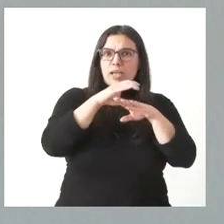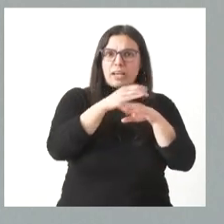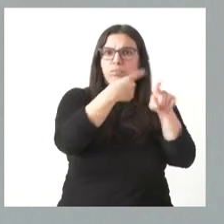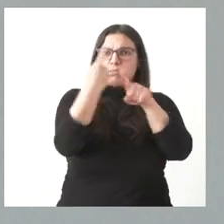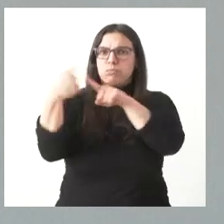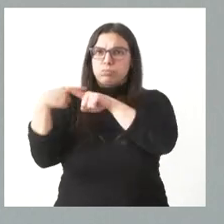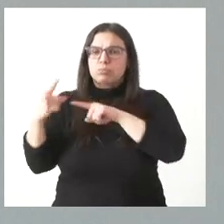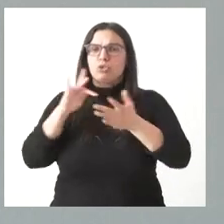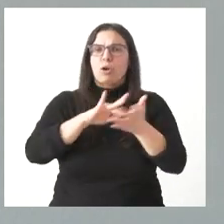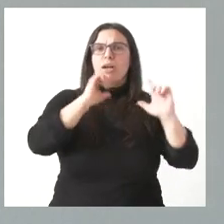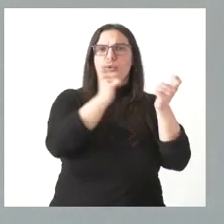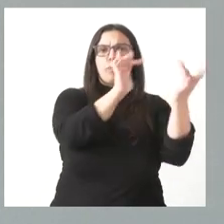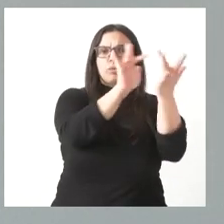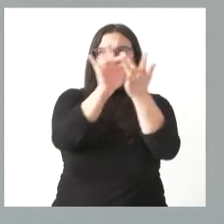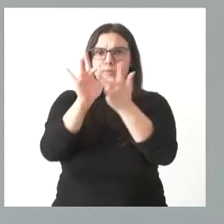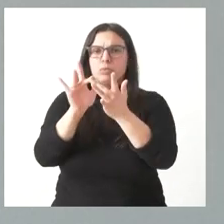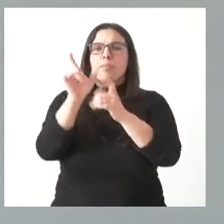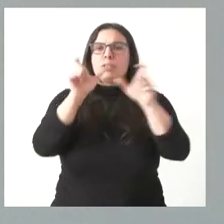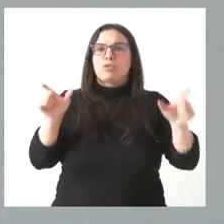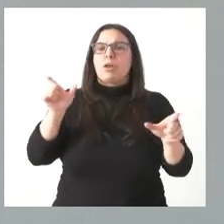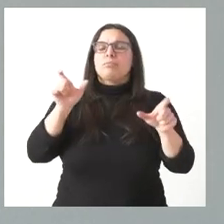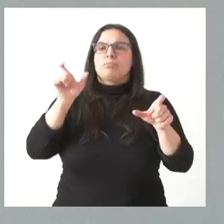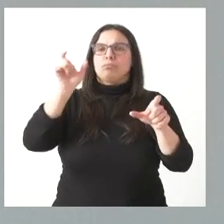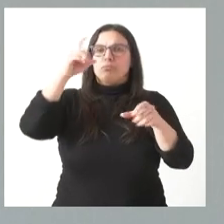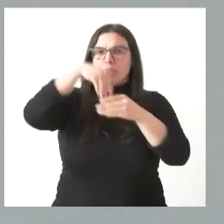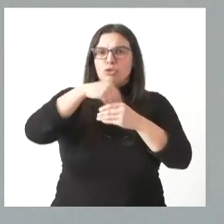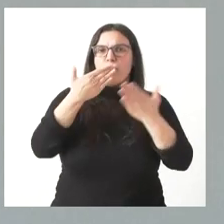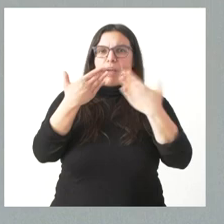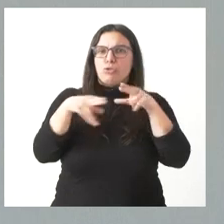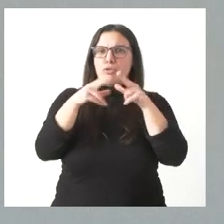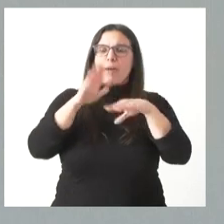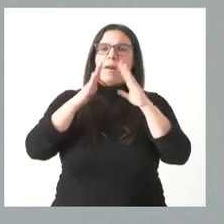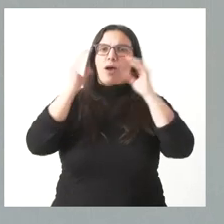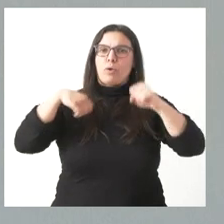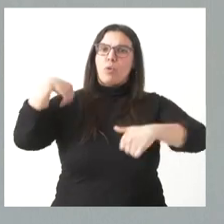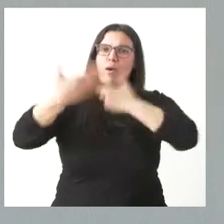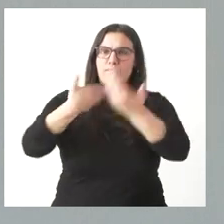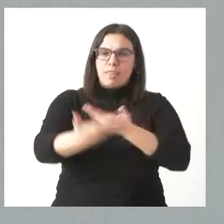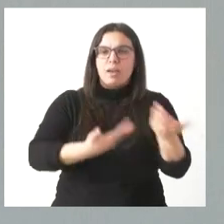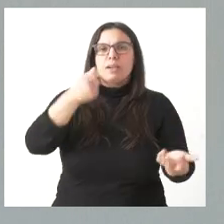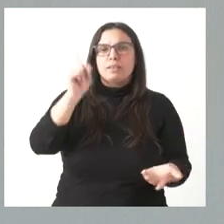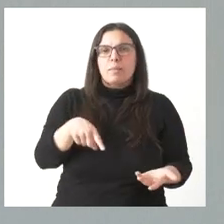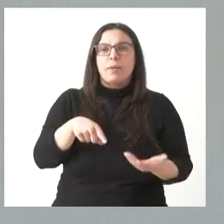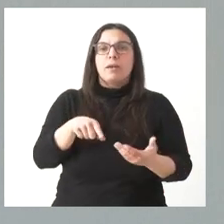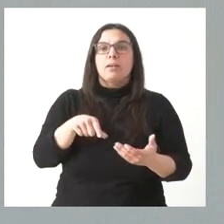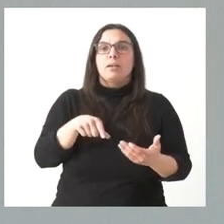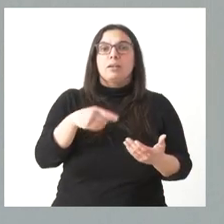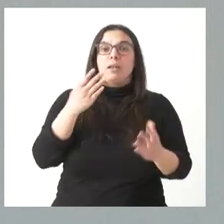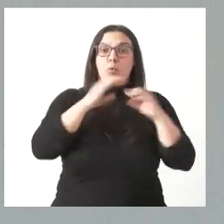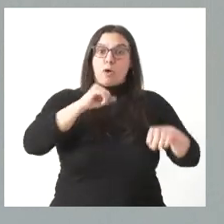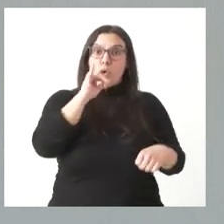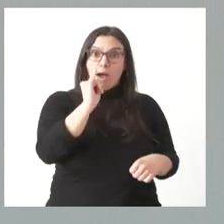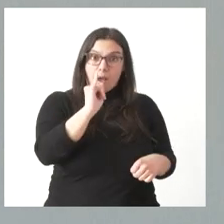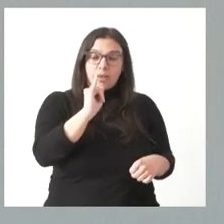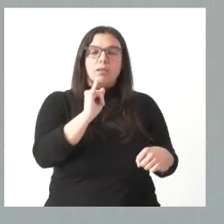de Castilla y León, las que se reúnen con los miembros del diálogo social, intentando avanzar en los acuerdos y también repasando los que tenemos en vigor hasta el momento